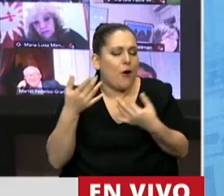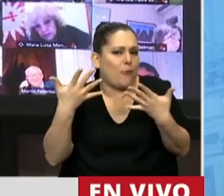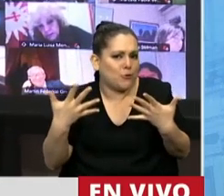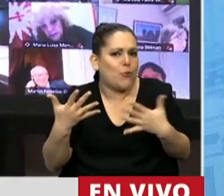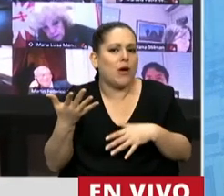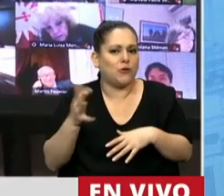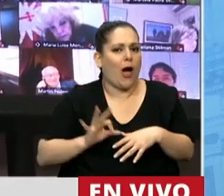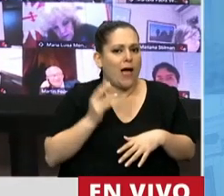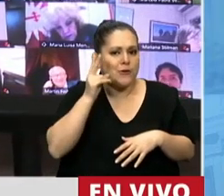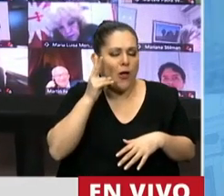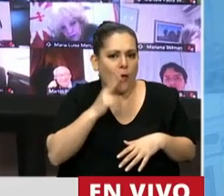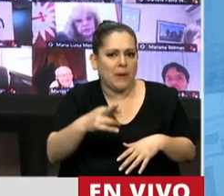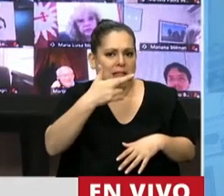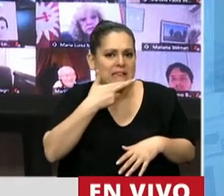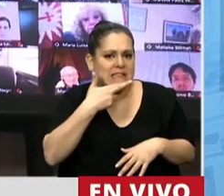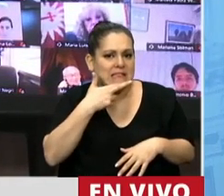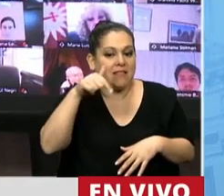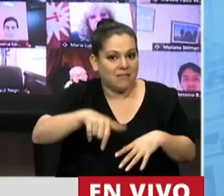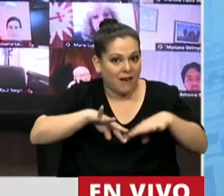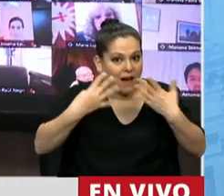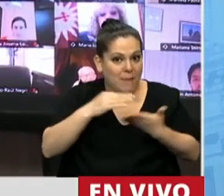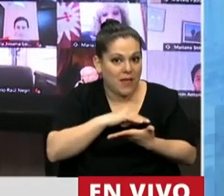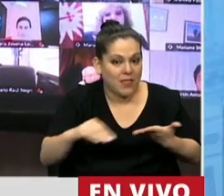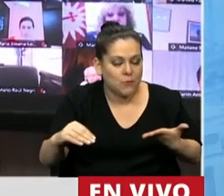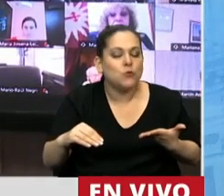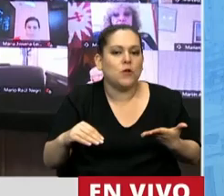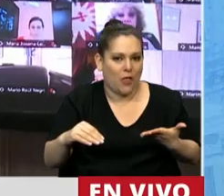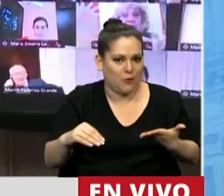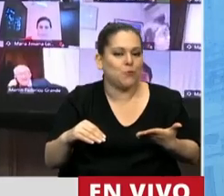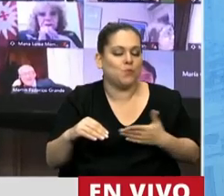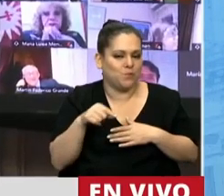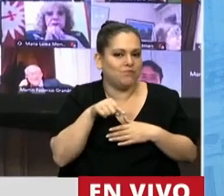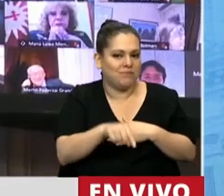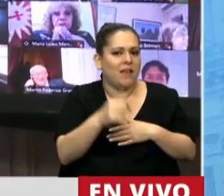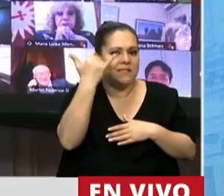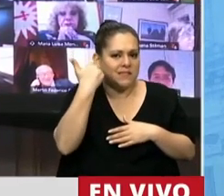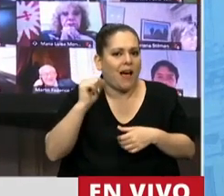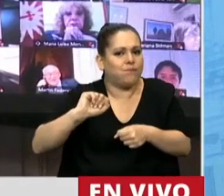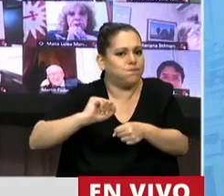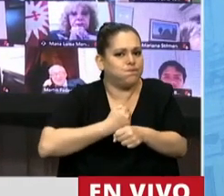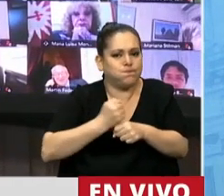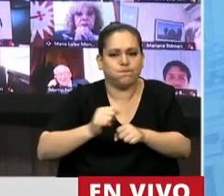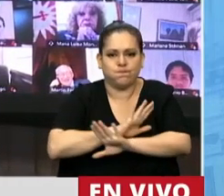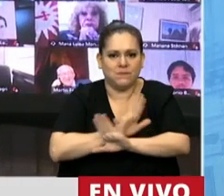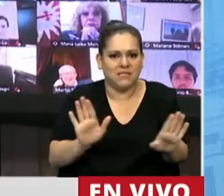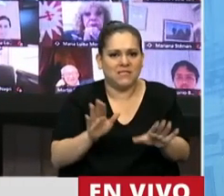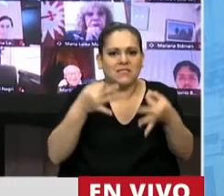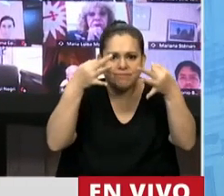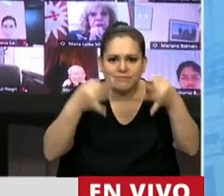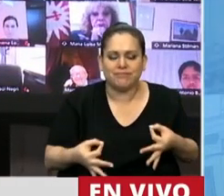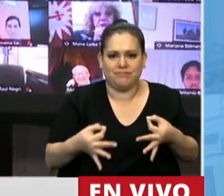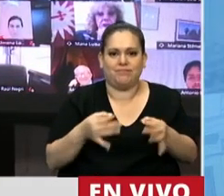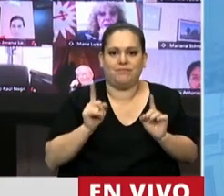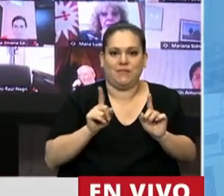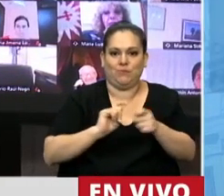en el 2017 esta Cámara de Diputados o la Cámara de Diputados ya le dio media sanción a este tipo de